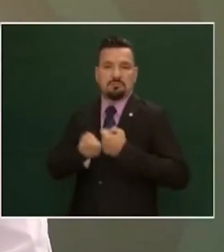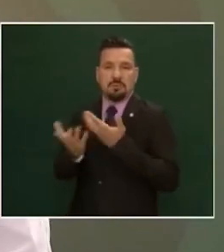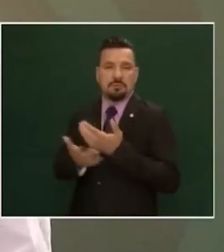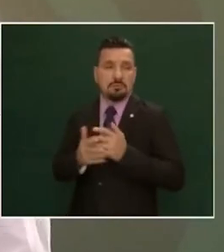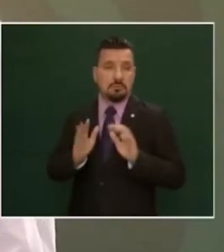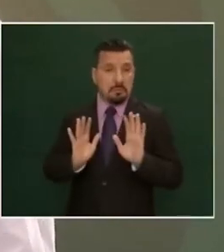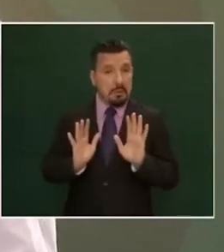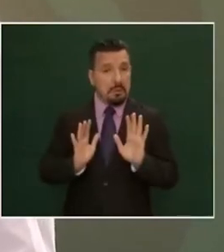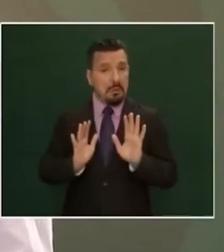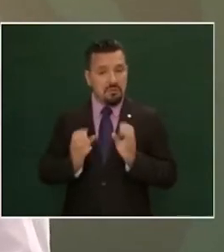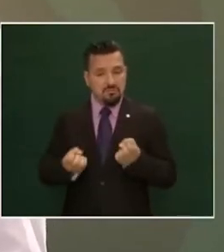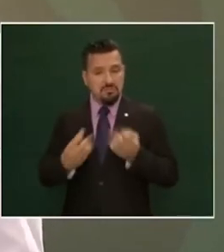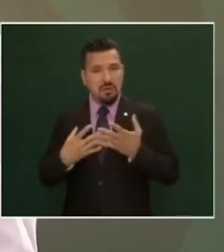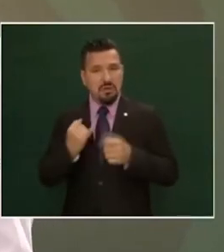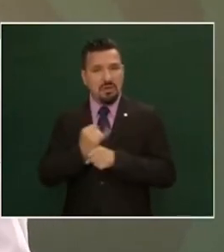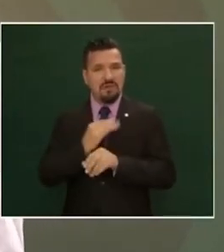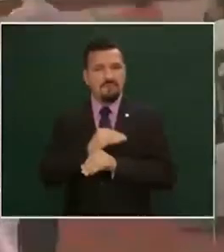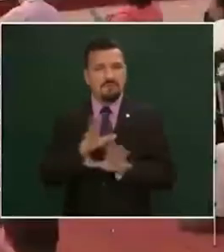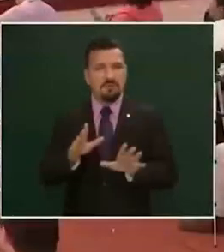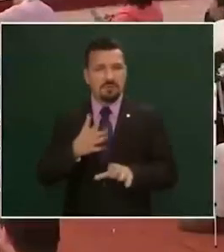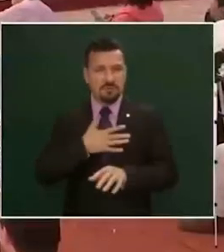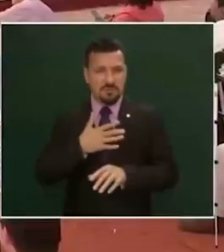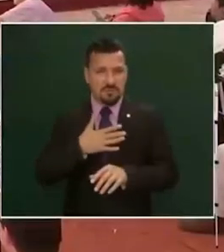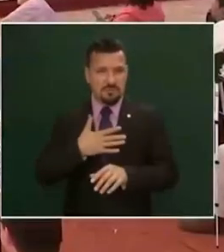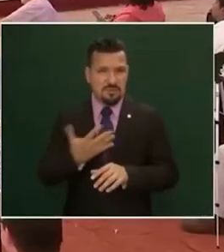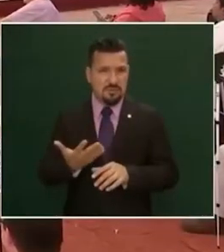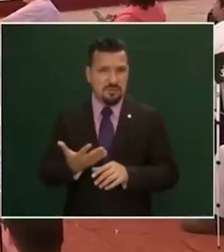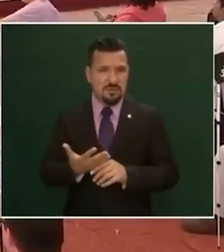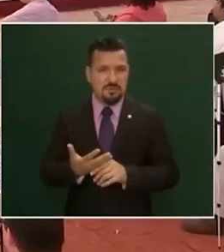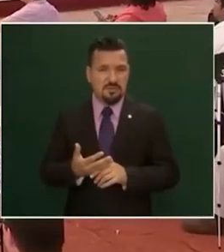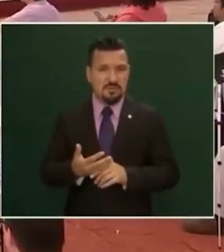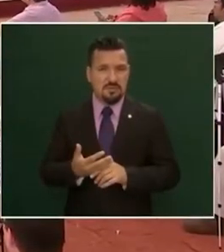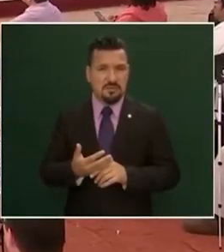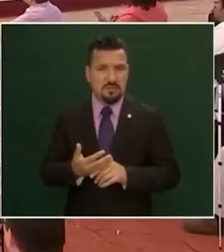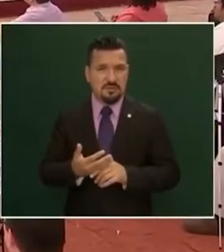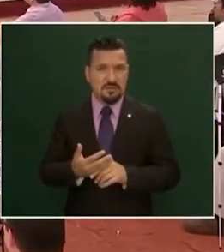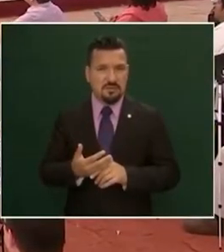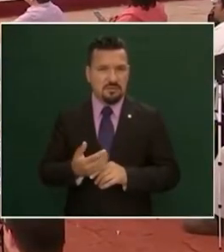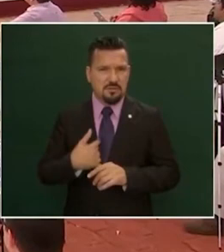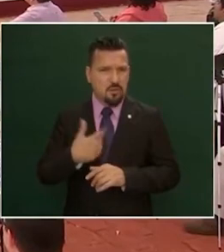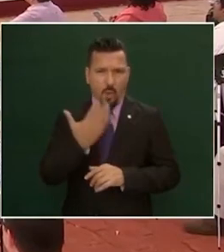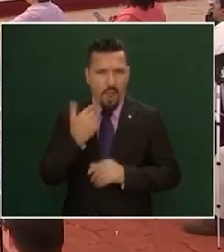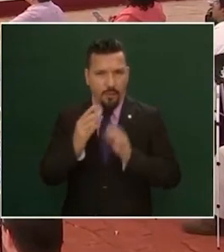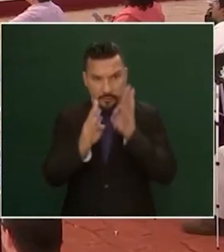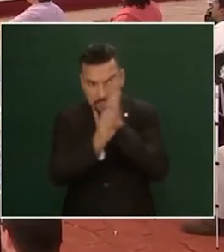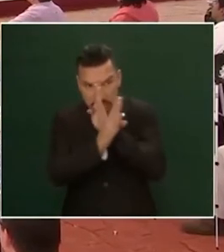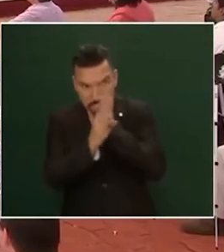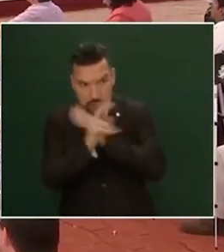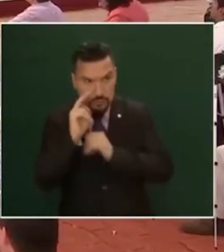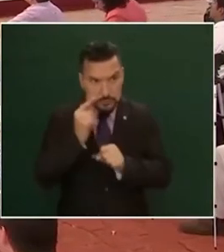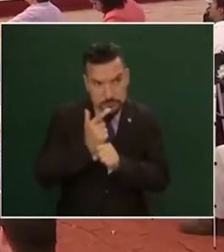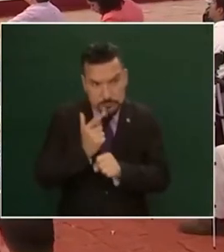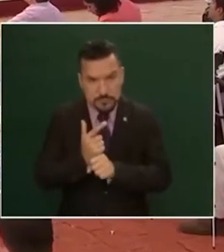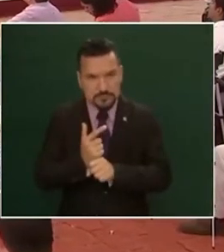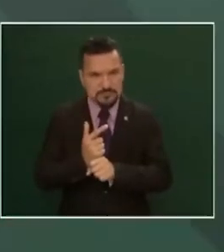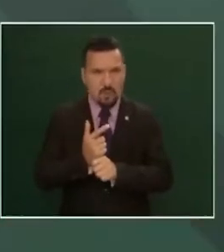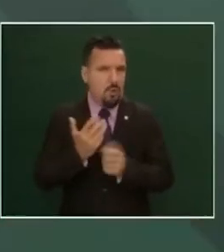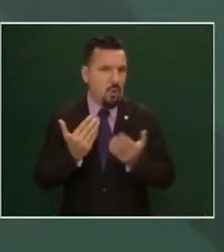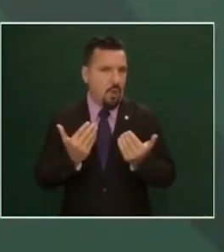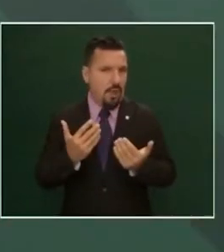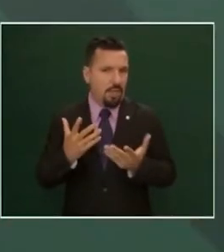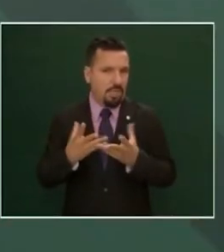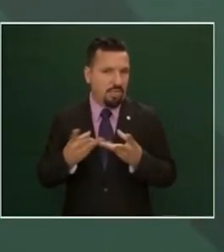al palacio porque ahora ya no tenemos nosotros espías ya desapareció el CISEN no andamos